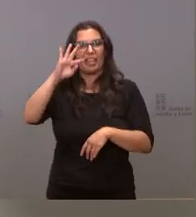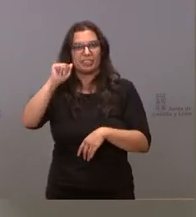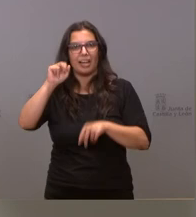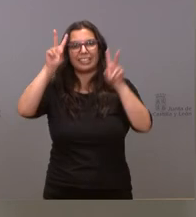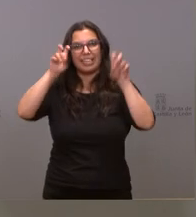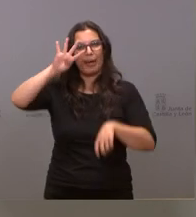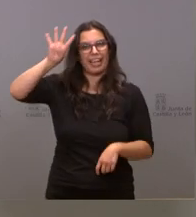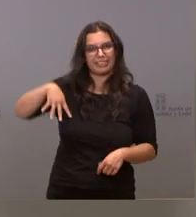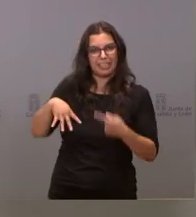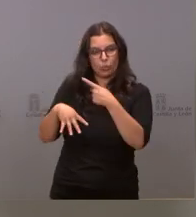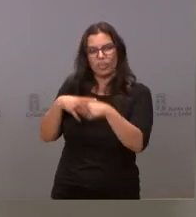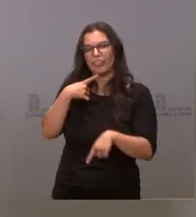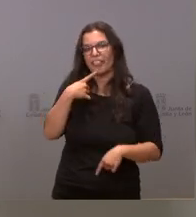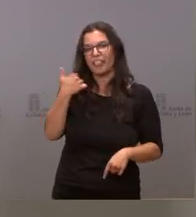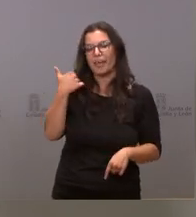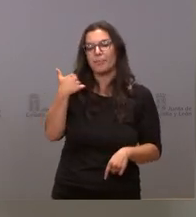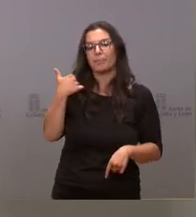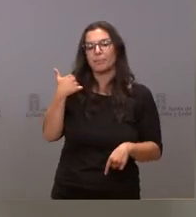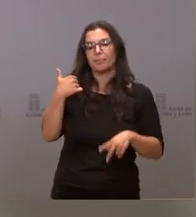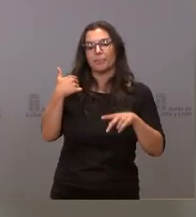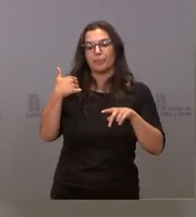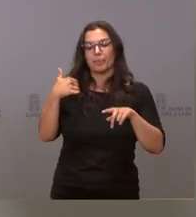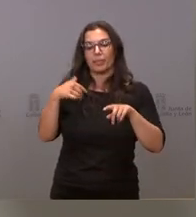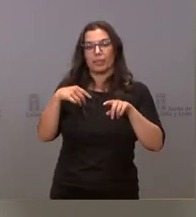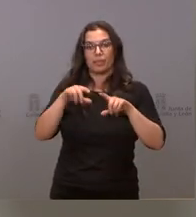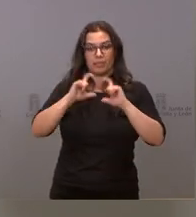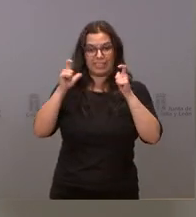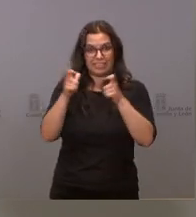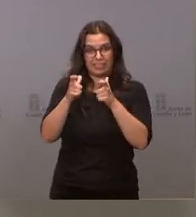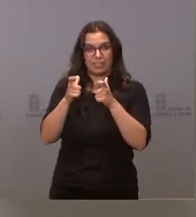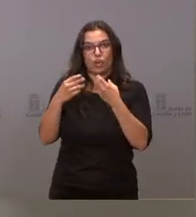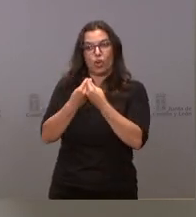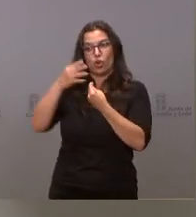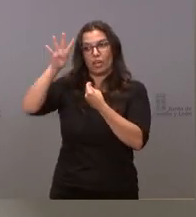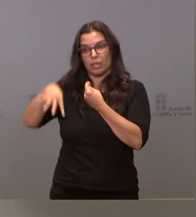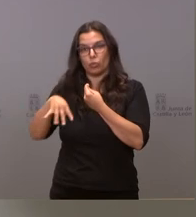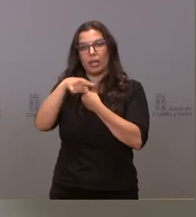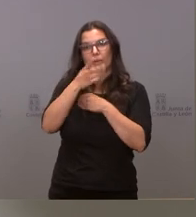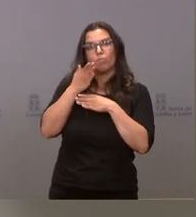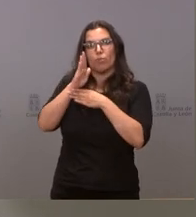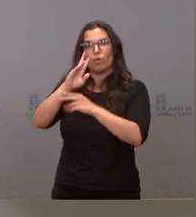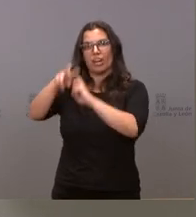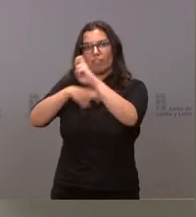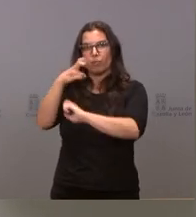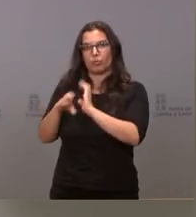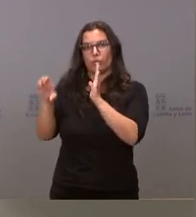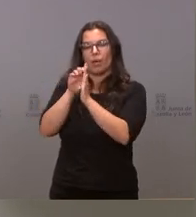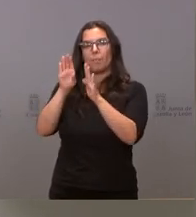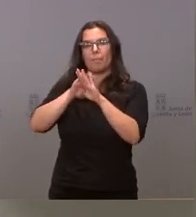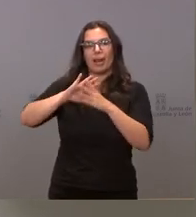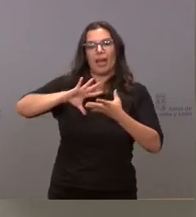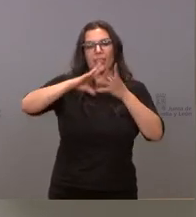Cataluña él ha dicho que a la mesa con Cataluña llevaría la reforma constitucional para una España federal